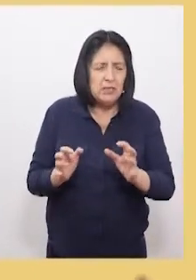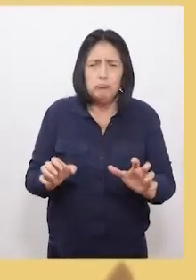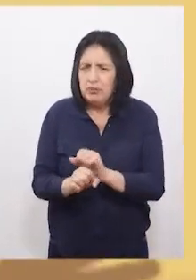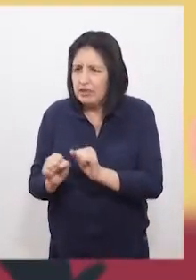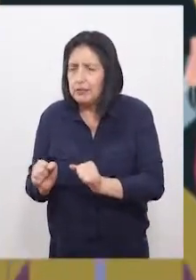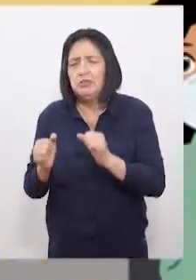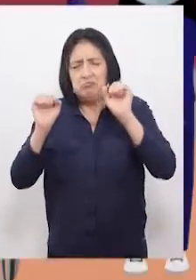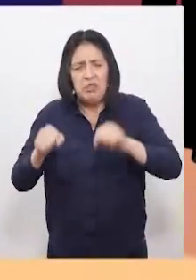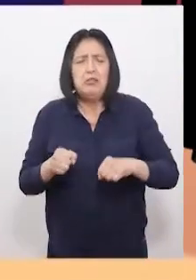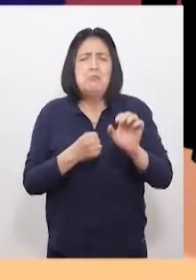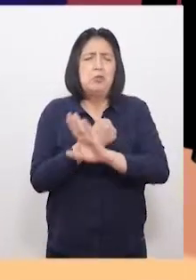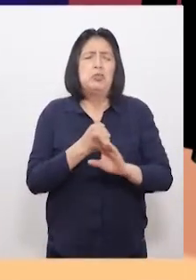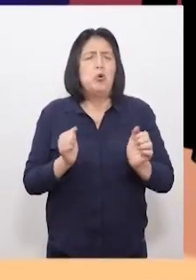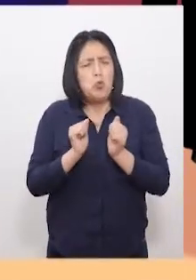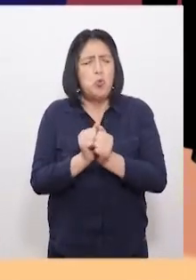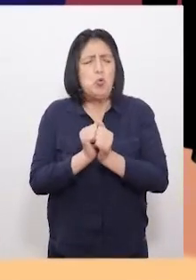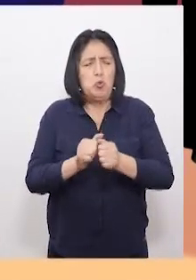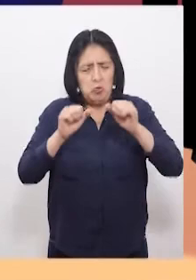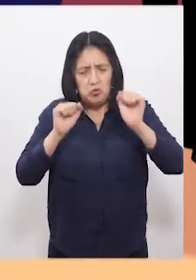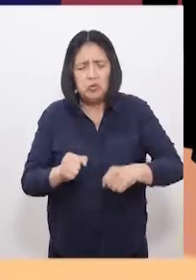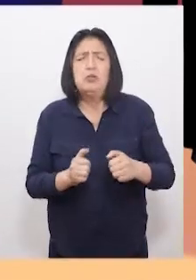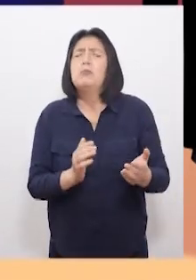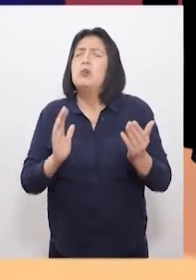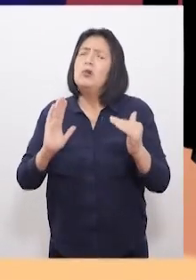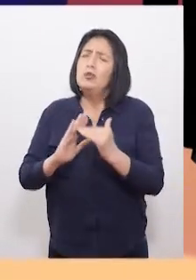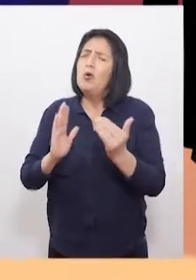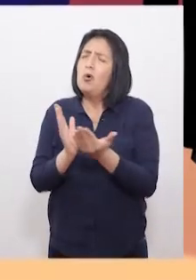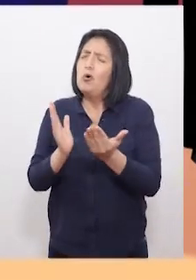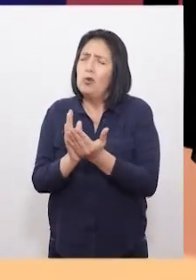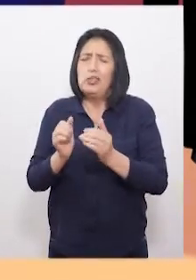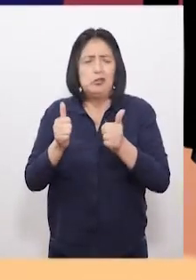Todos juntos por instituciones educativas resilientes.